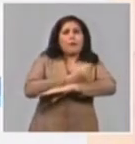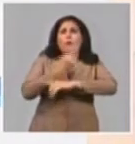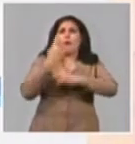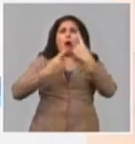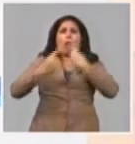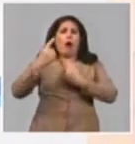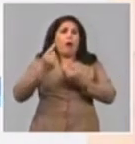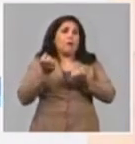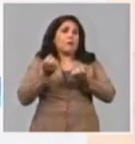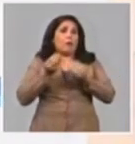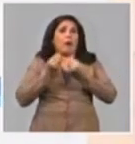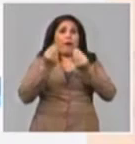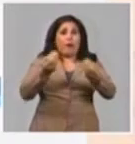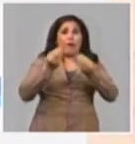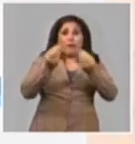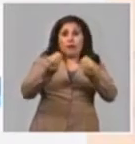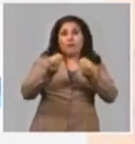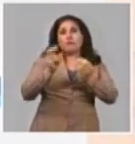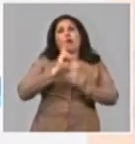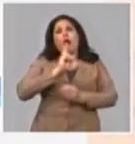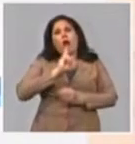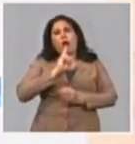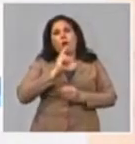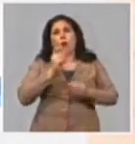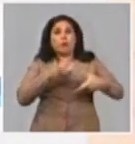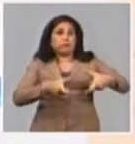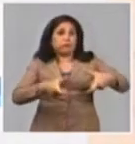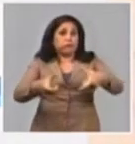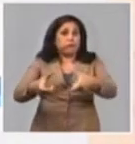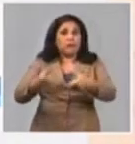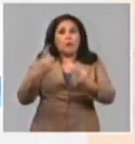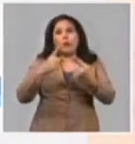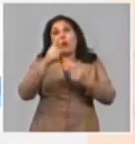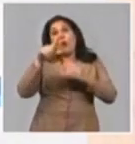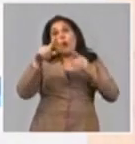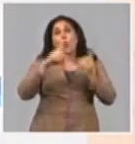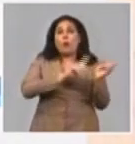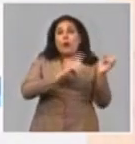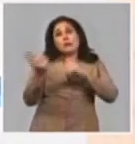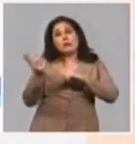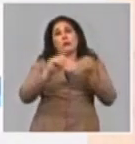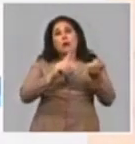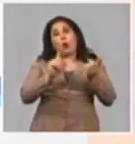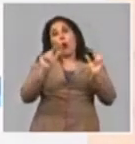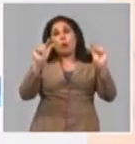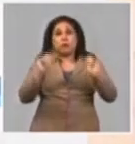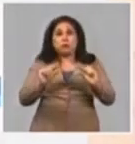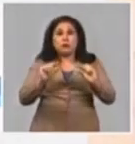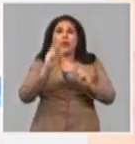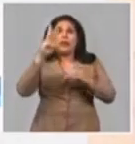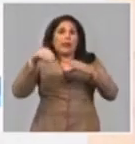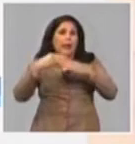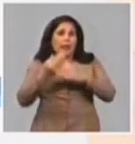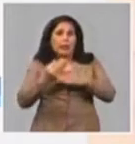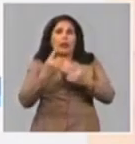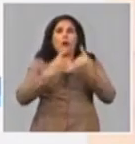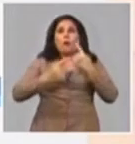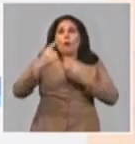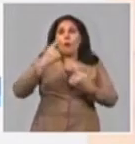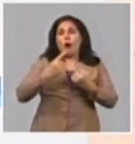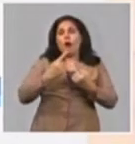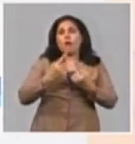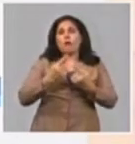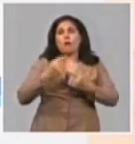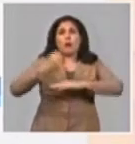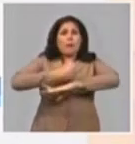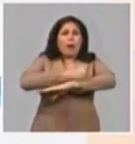poderle seguir sirviendo el agua, ya sea con cambio de ciclo, o reduciéndole el tiempo de servicio, o tiro de